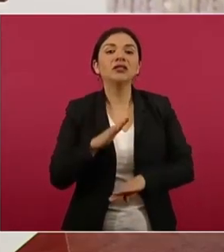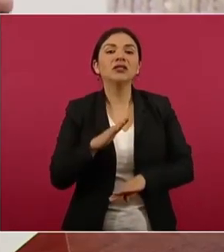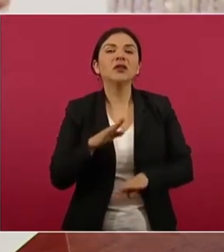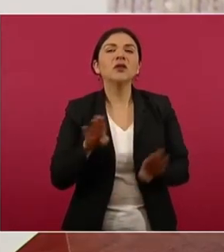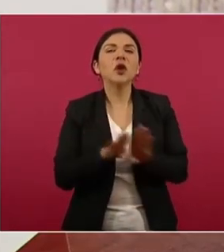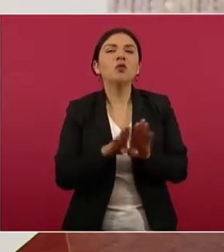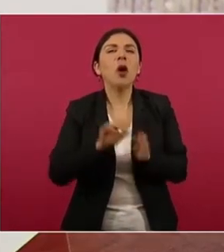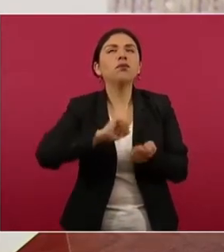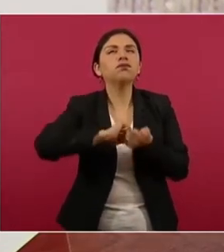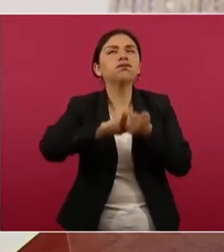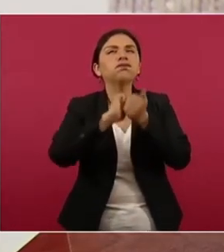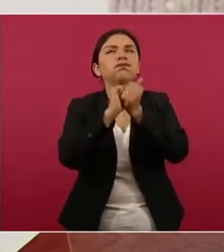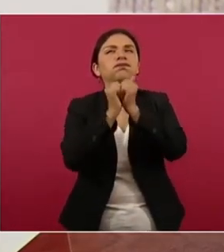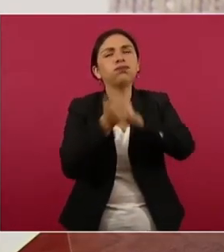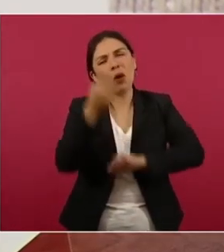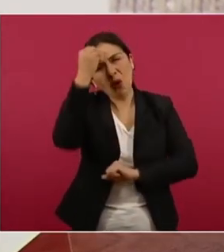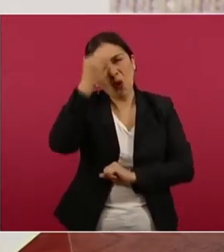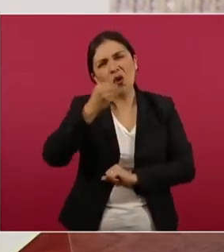fuera olvidando el fraude.